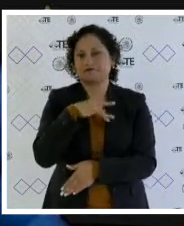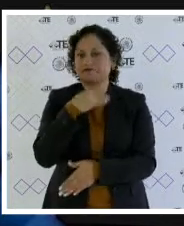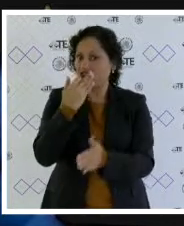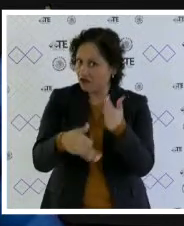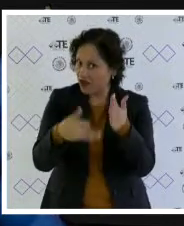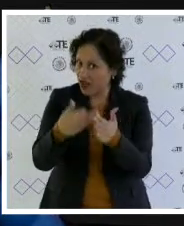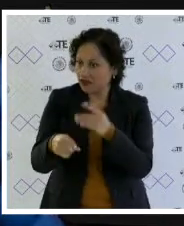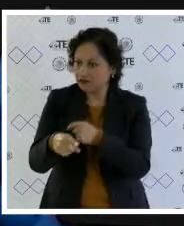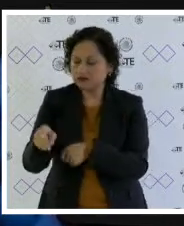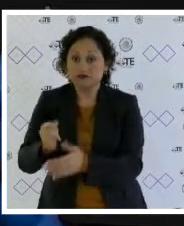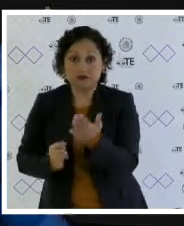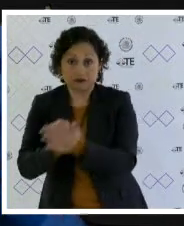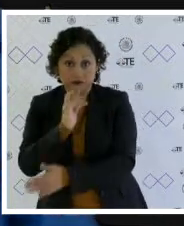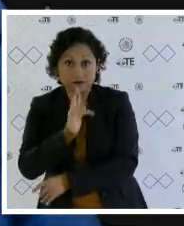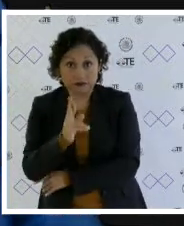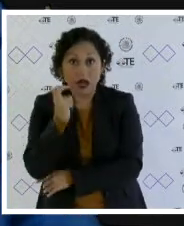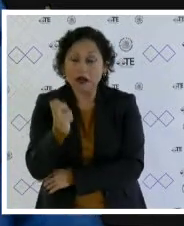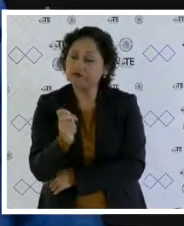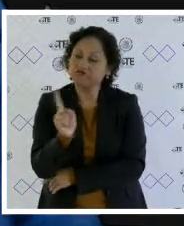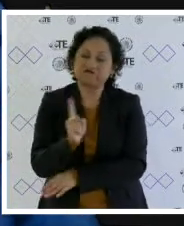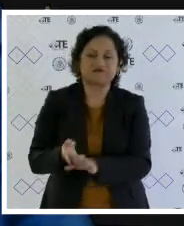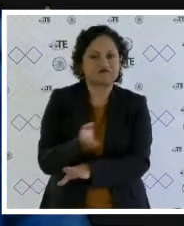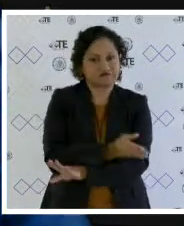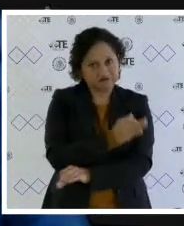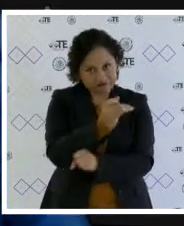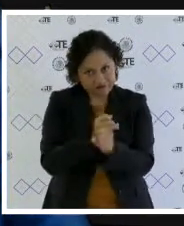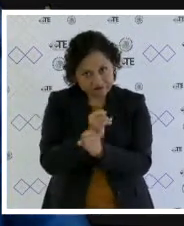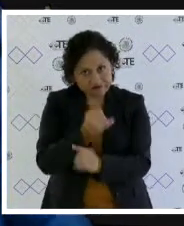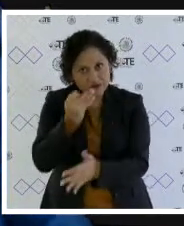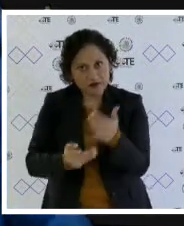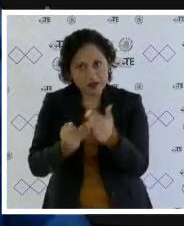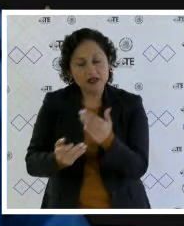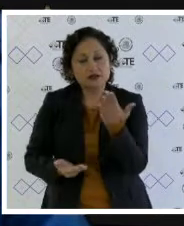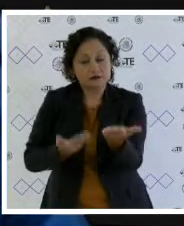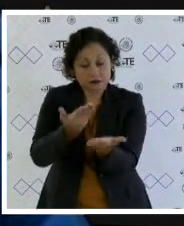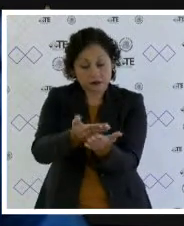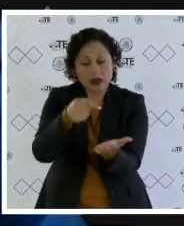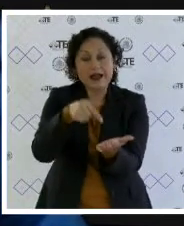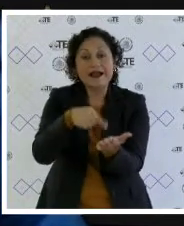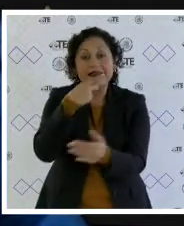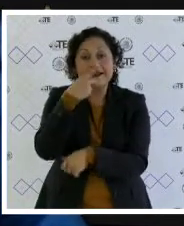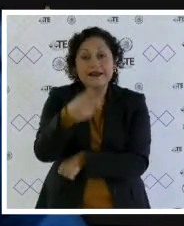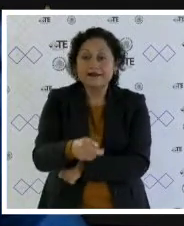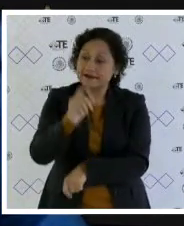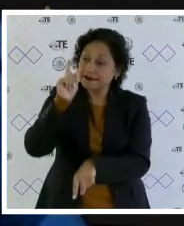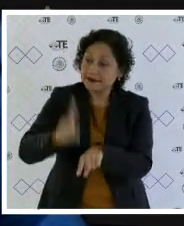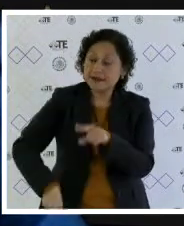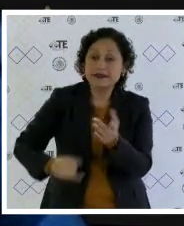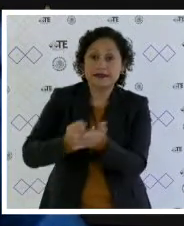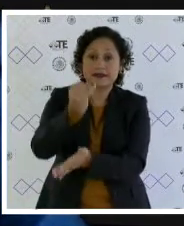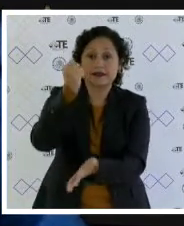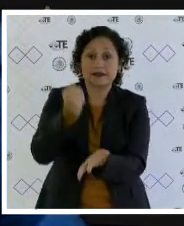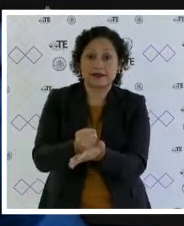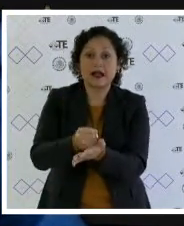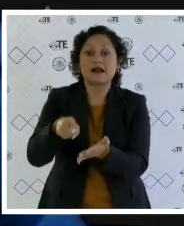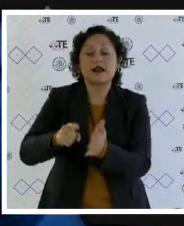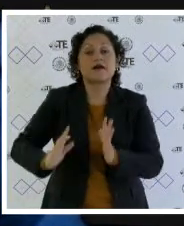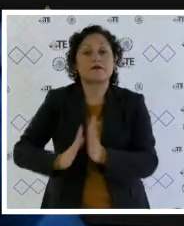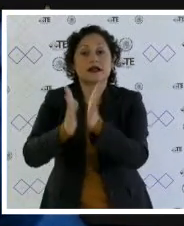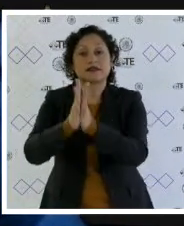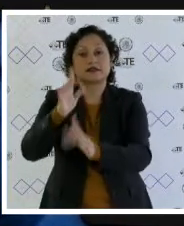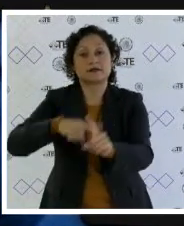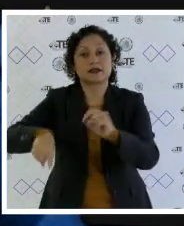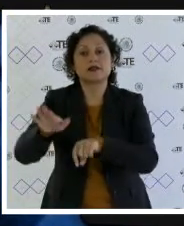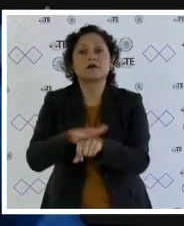para llegar a esa conclusión. El proyecto propone en esencia declarar inviable el proyecto participativo porque el